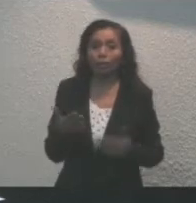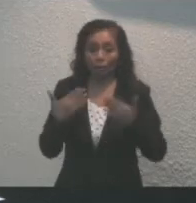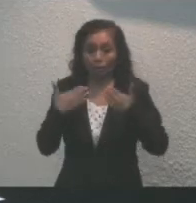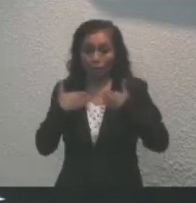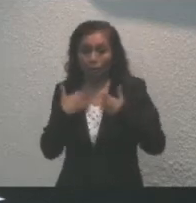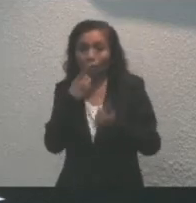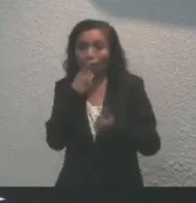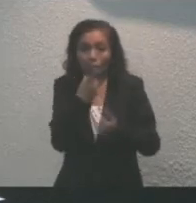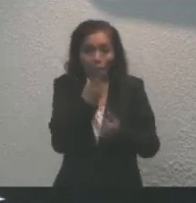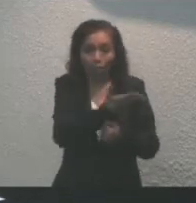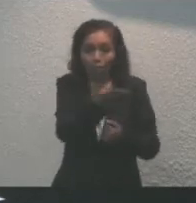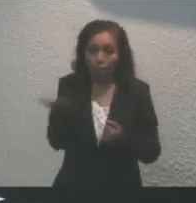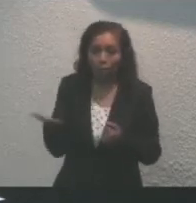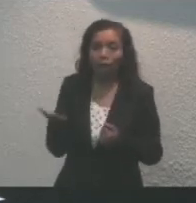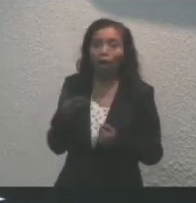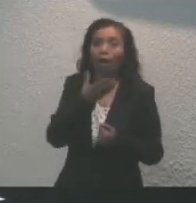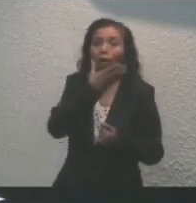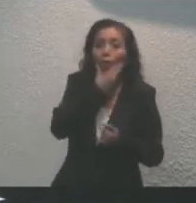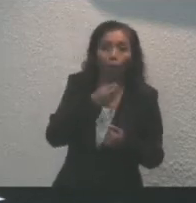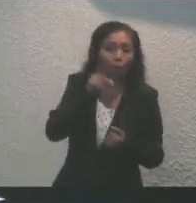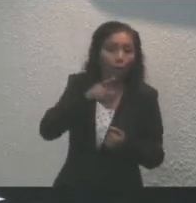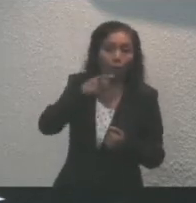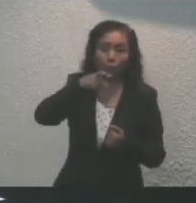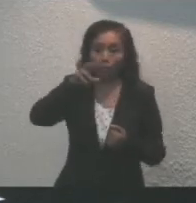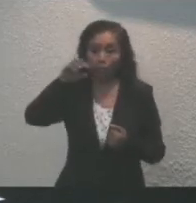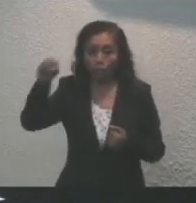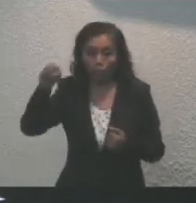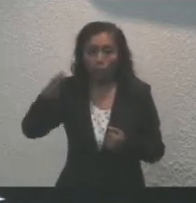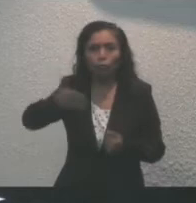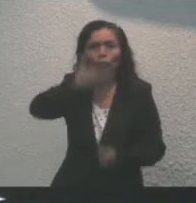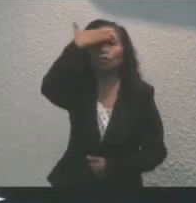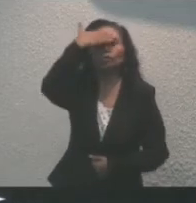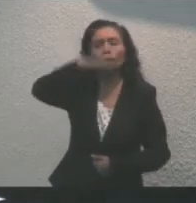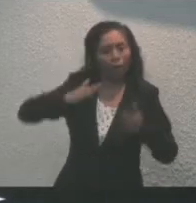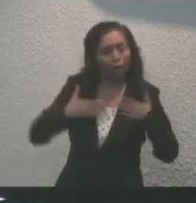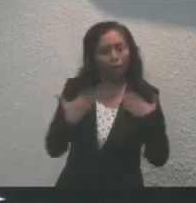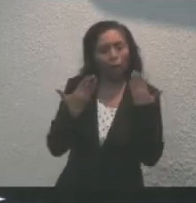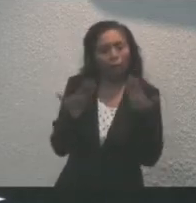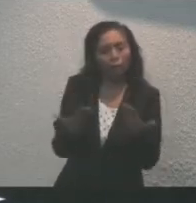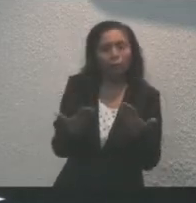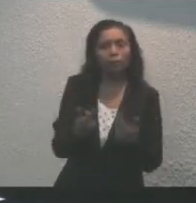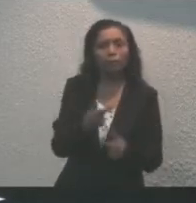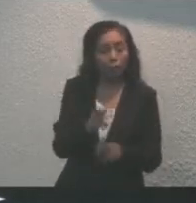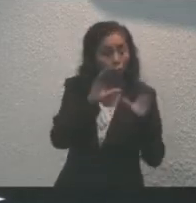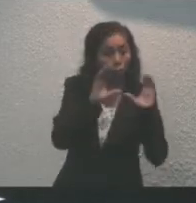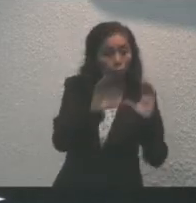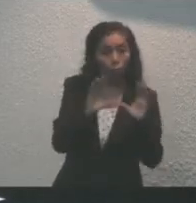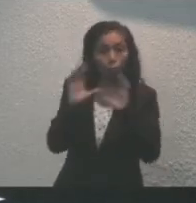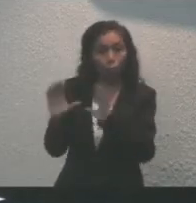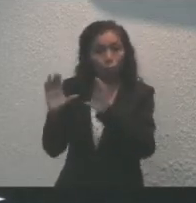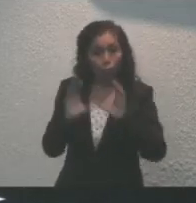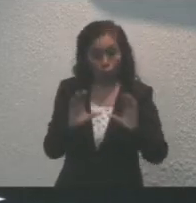para que las y los quintanarroenses tengan la seguridad de que cuidamos permanentemente